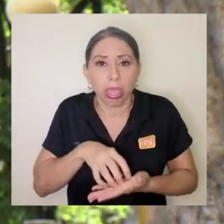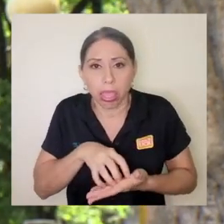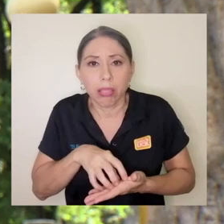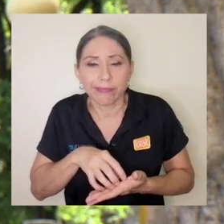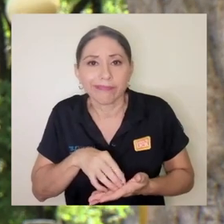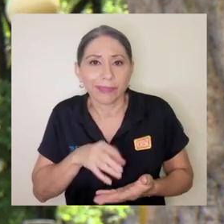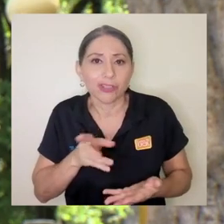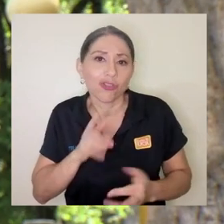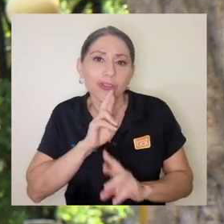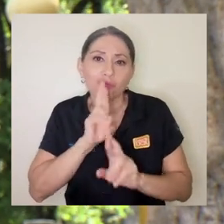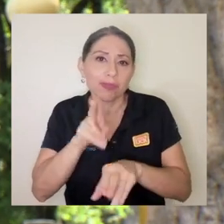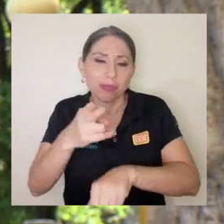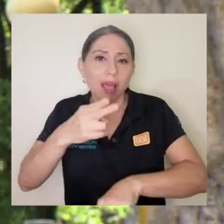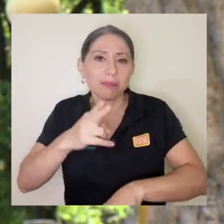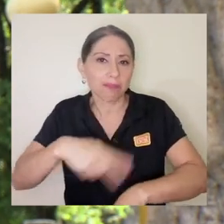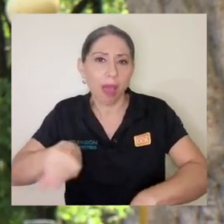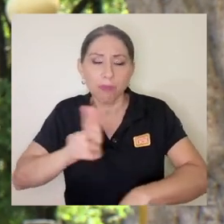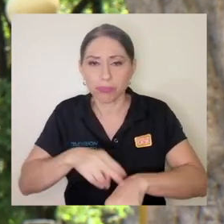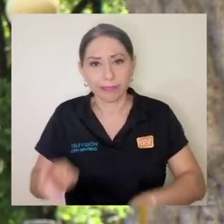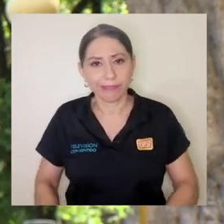Son respuestas naturales.